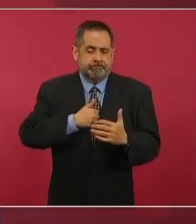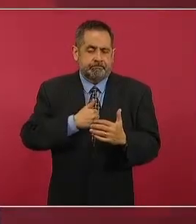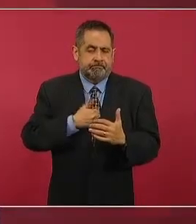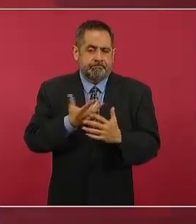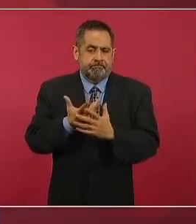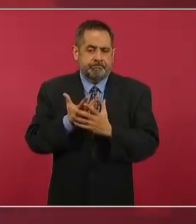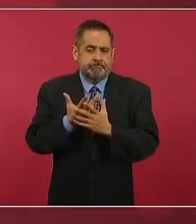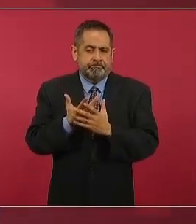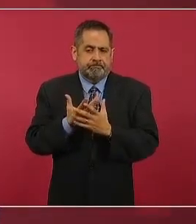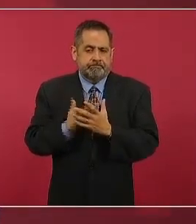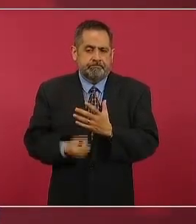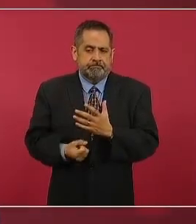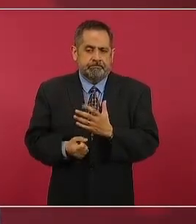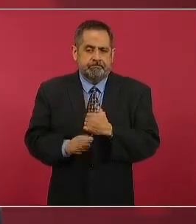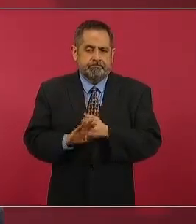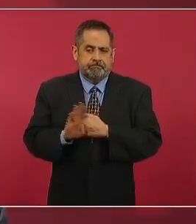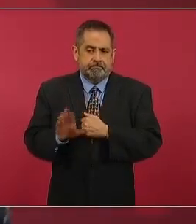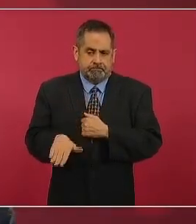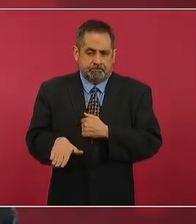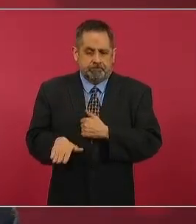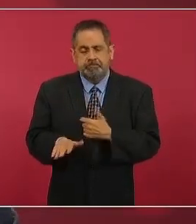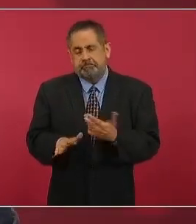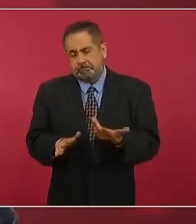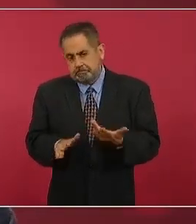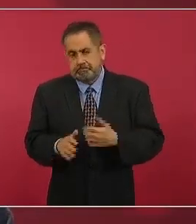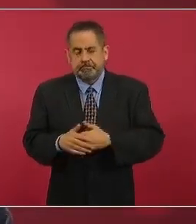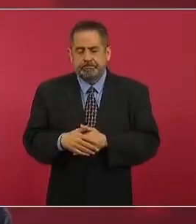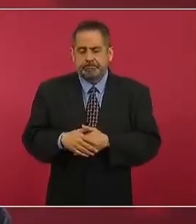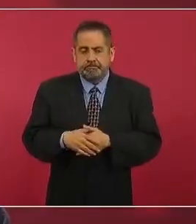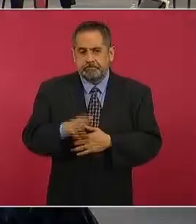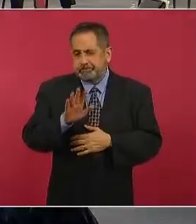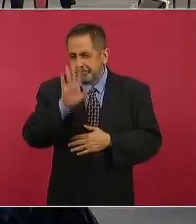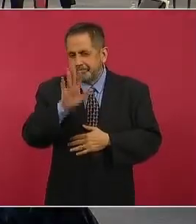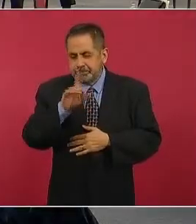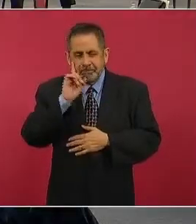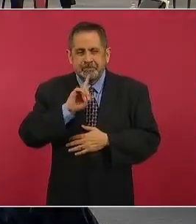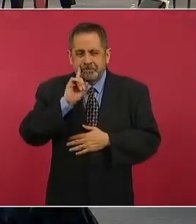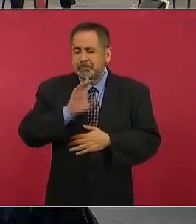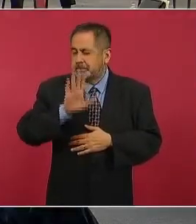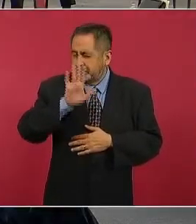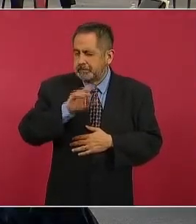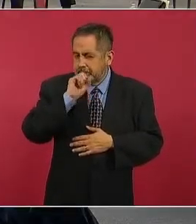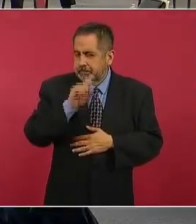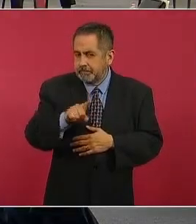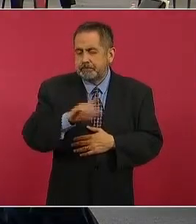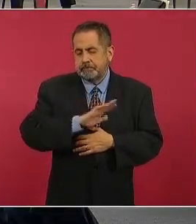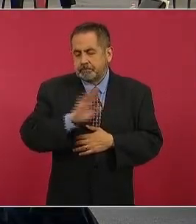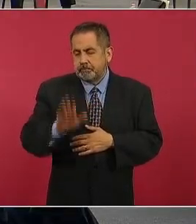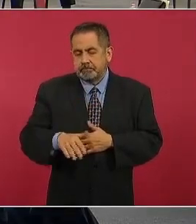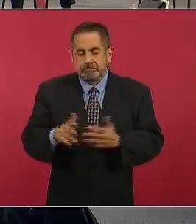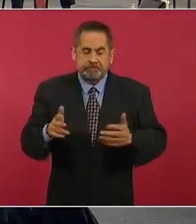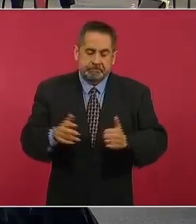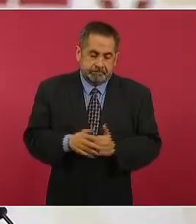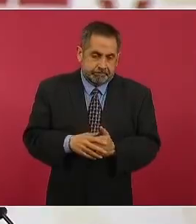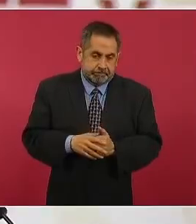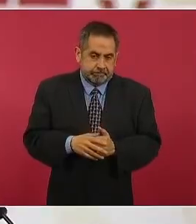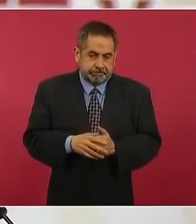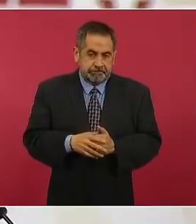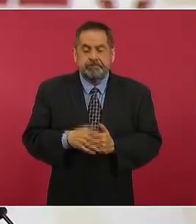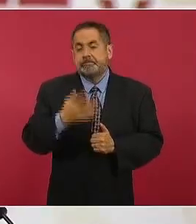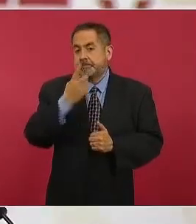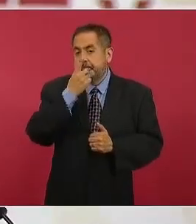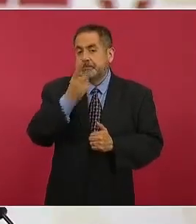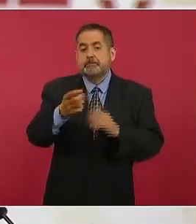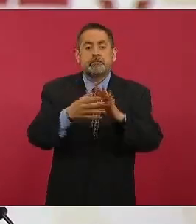perdió la vida y hasta donde tenemos conocimiento parece que ya también sin embargo decirles que esto ya